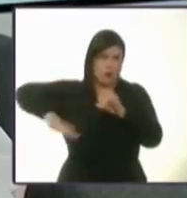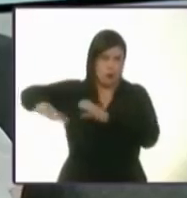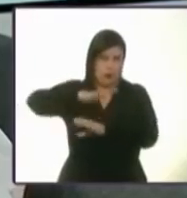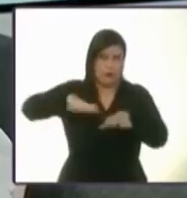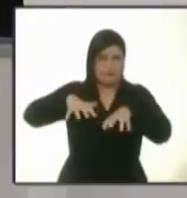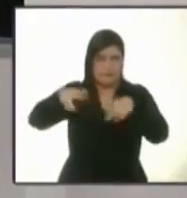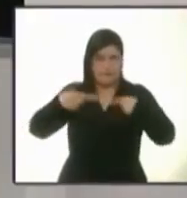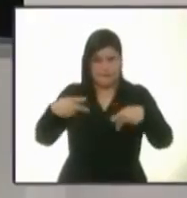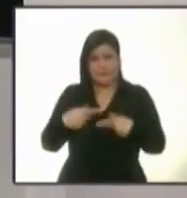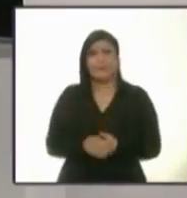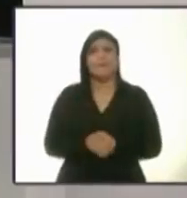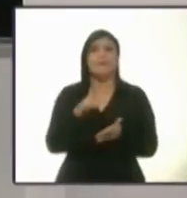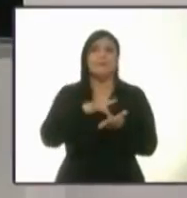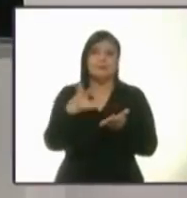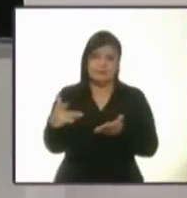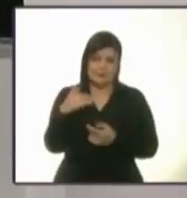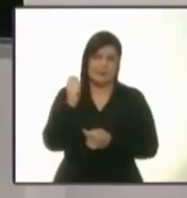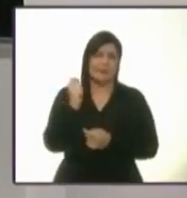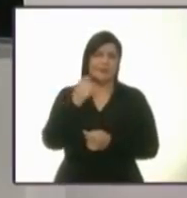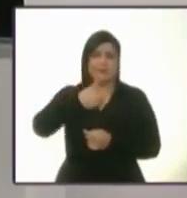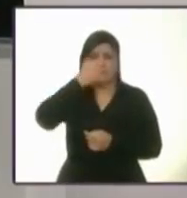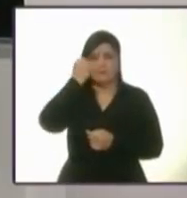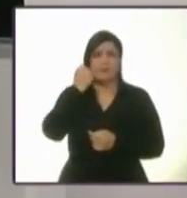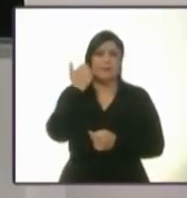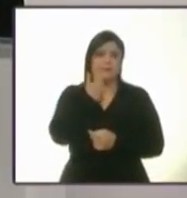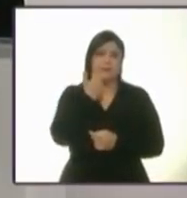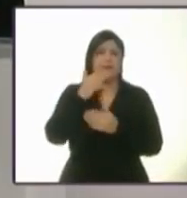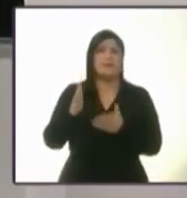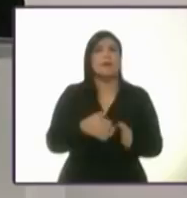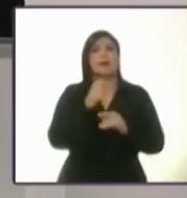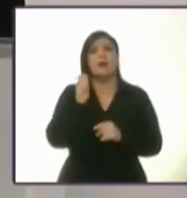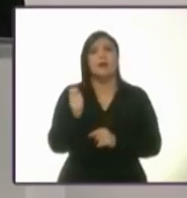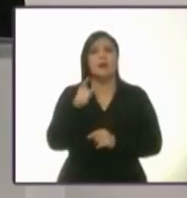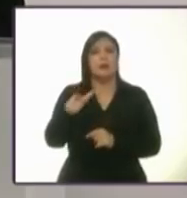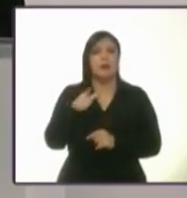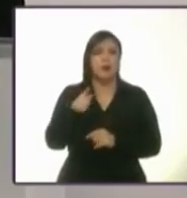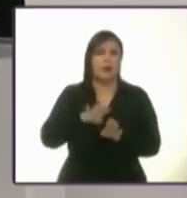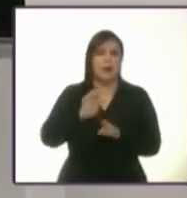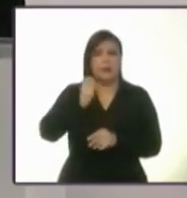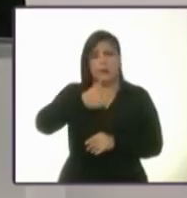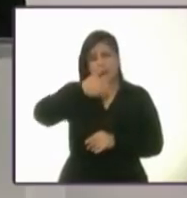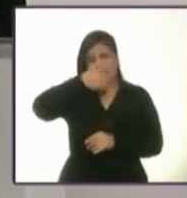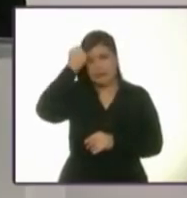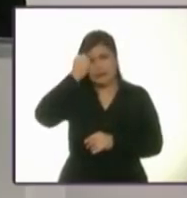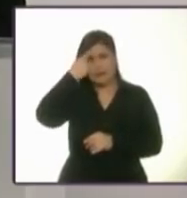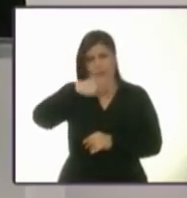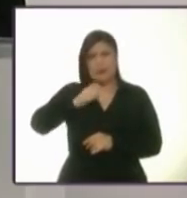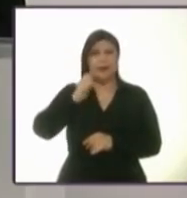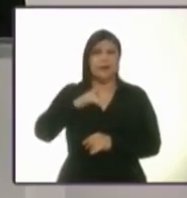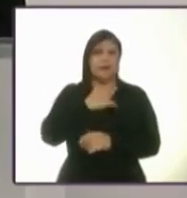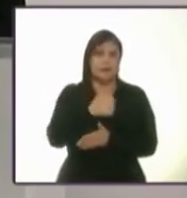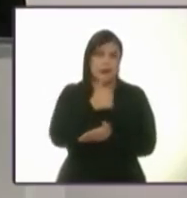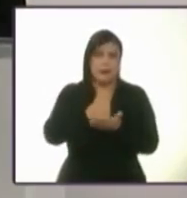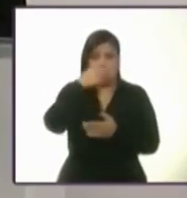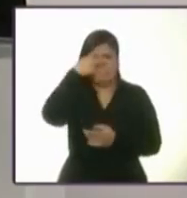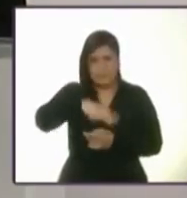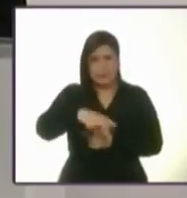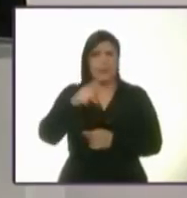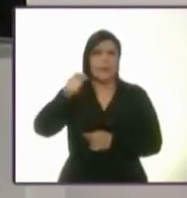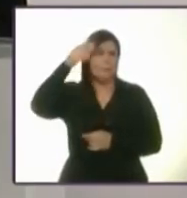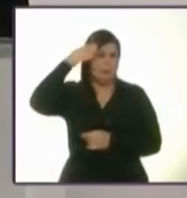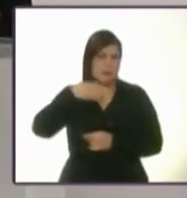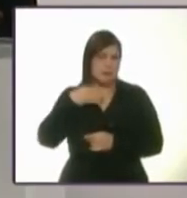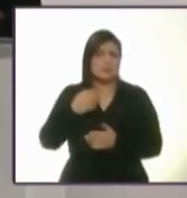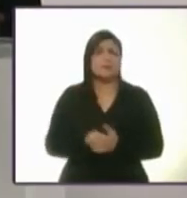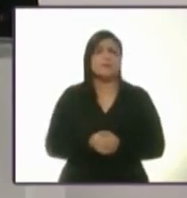Muchísimas gracias, candidato Marco Rascón. Es el turno de la candidata de la coalición por la Ciudad de México al frente, Alejandra